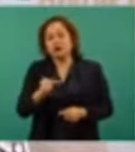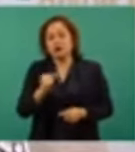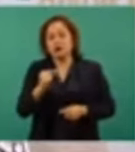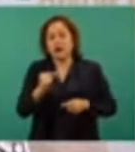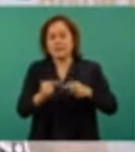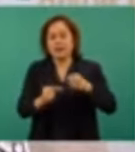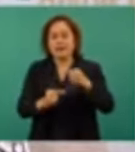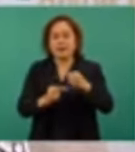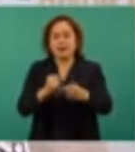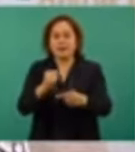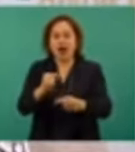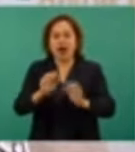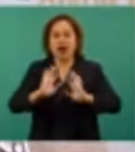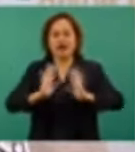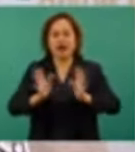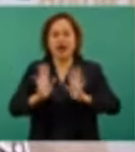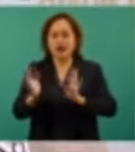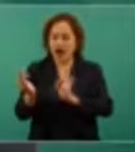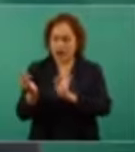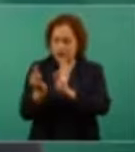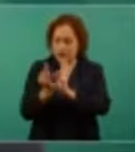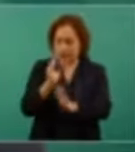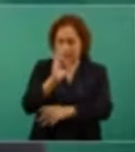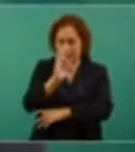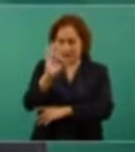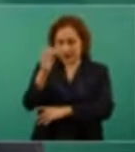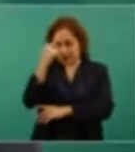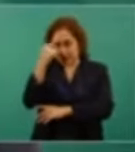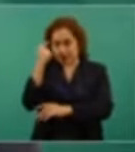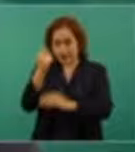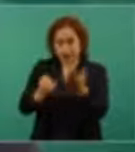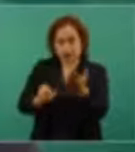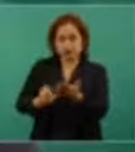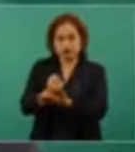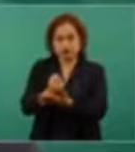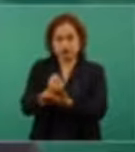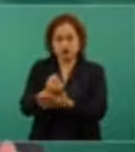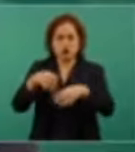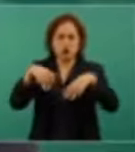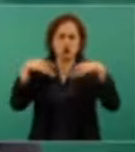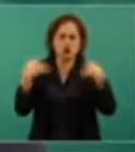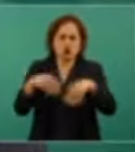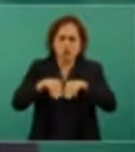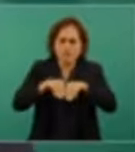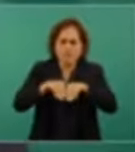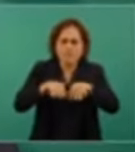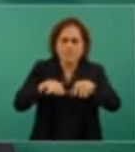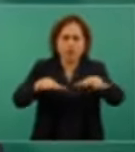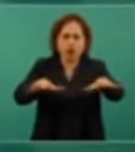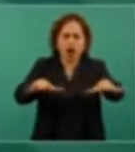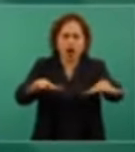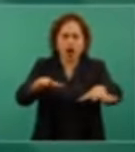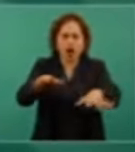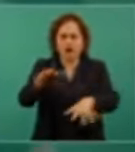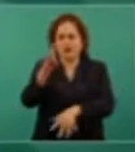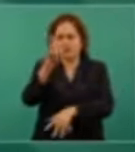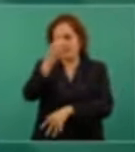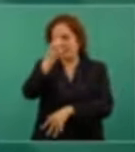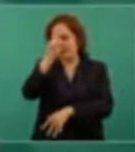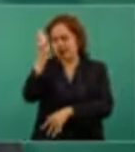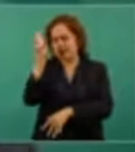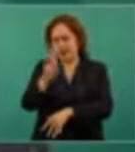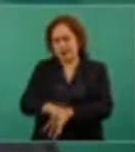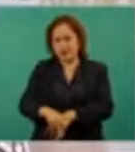decisiones, la campaña se ha recrudecido. No digamos